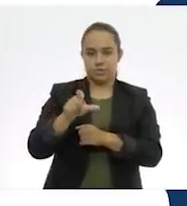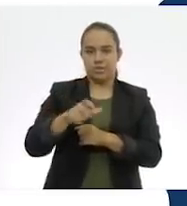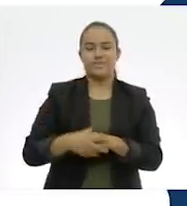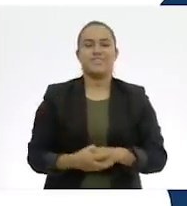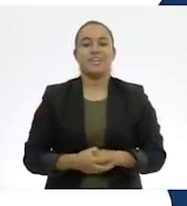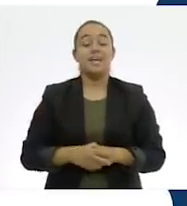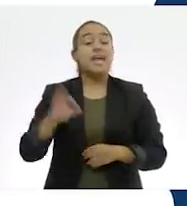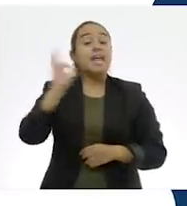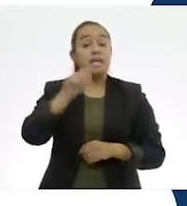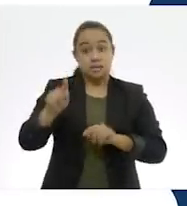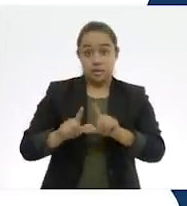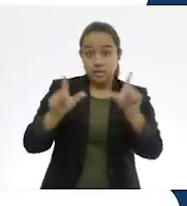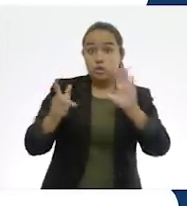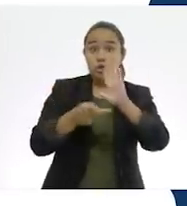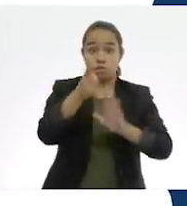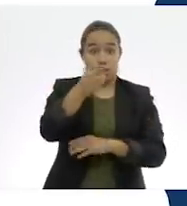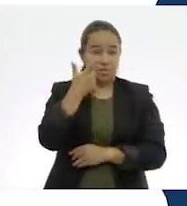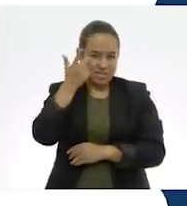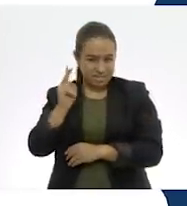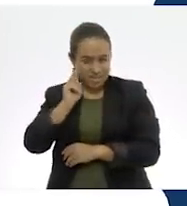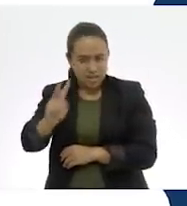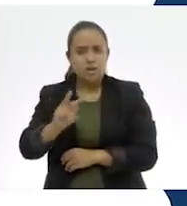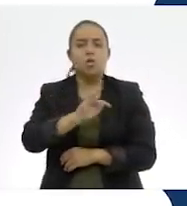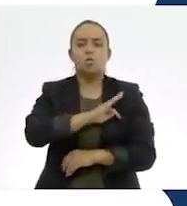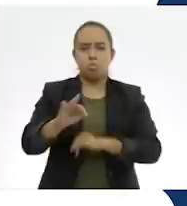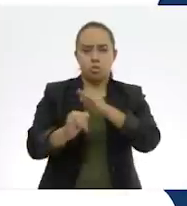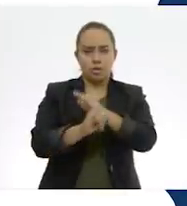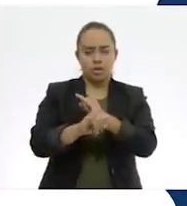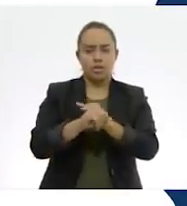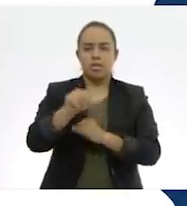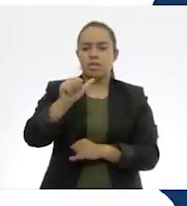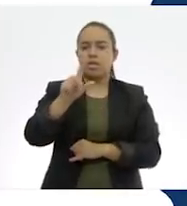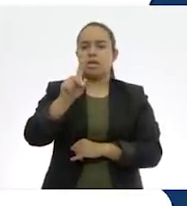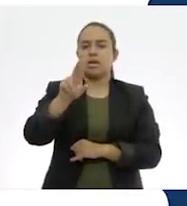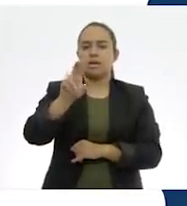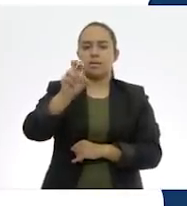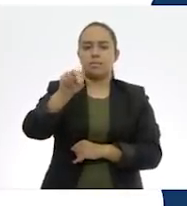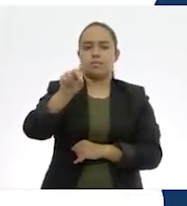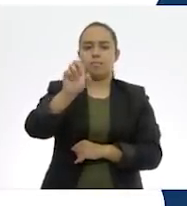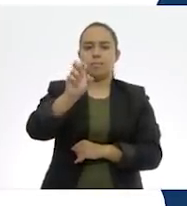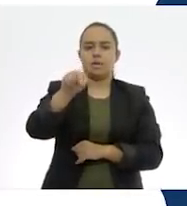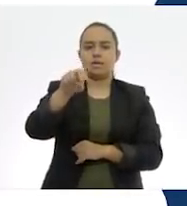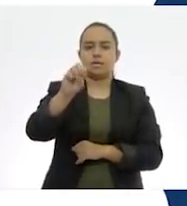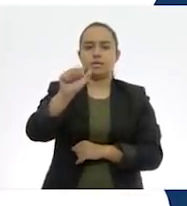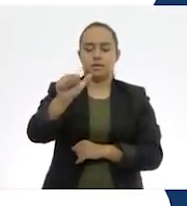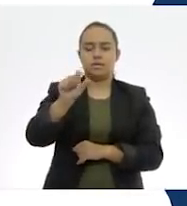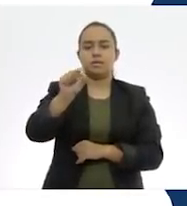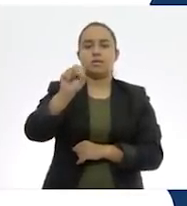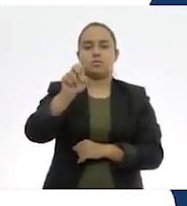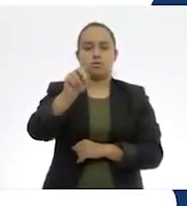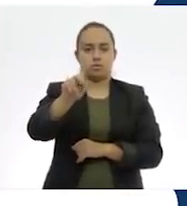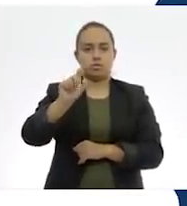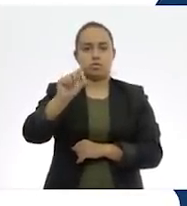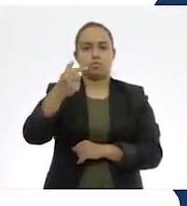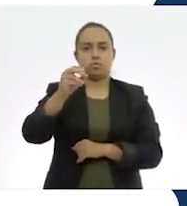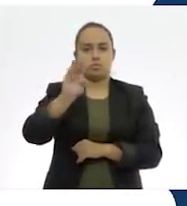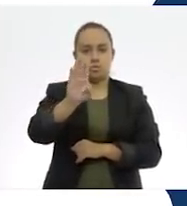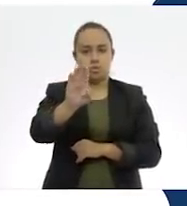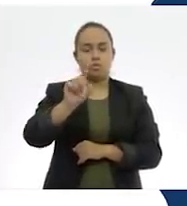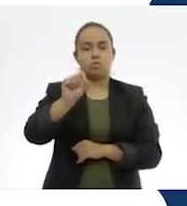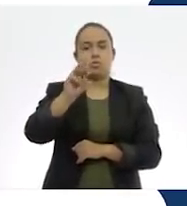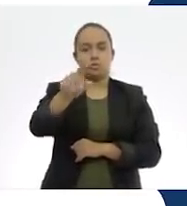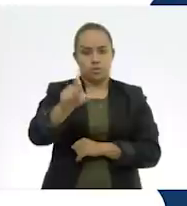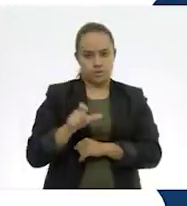Si quieres volver a ver los programas de Aprende en Casa, los puedes encontrar en la siguiente liga. Aprende en casa